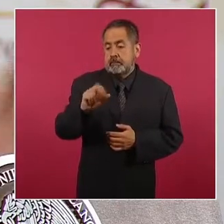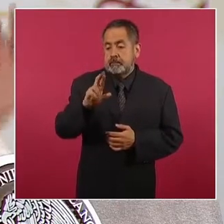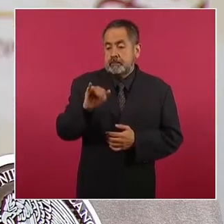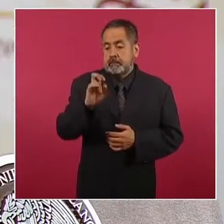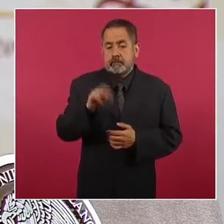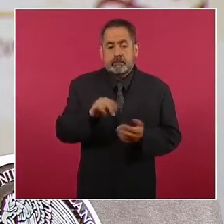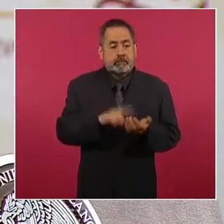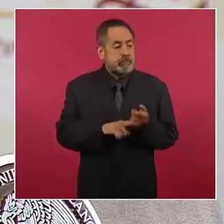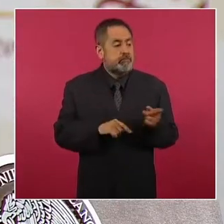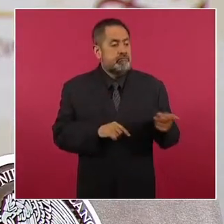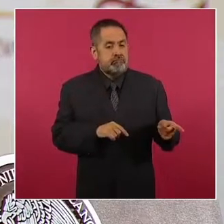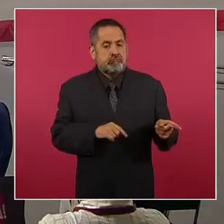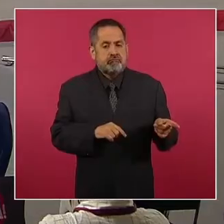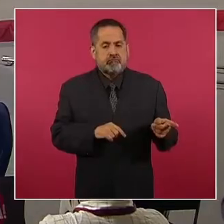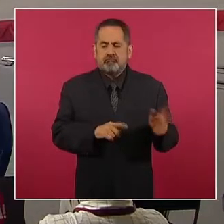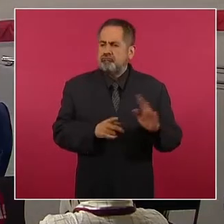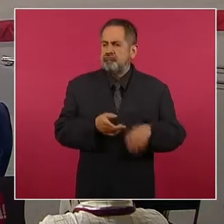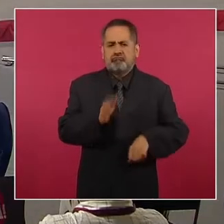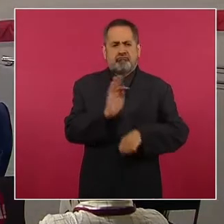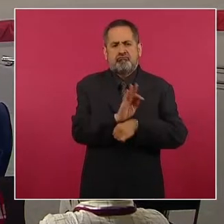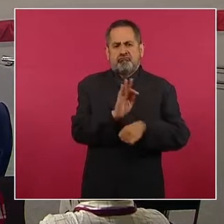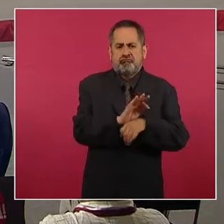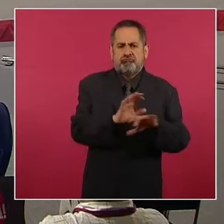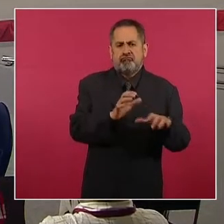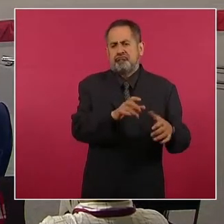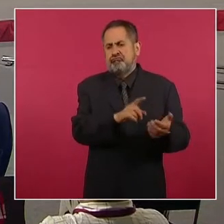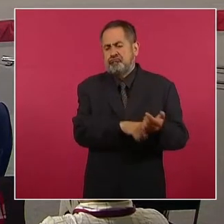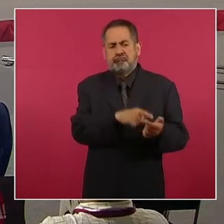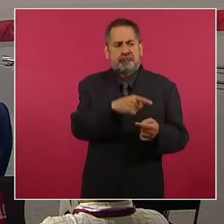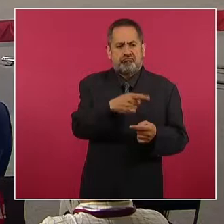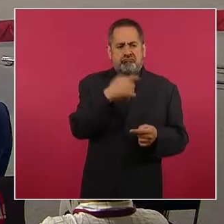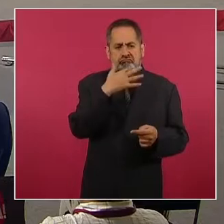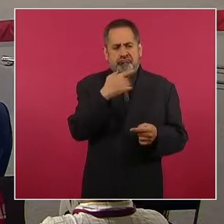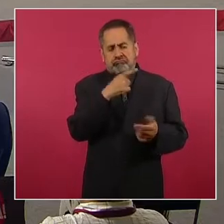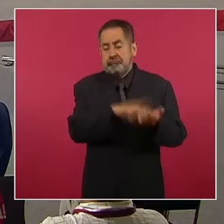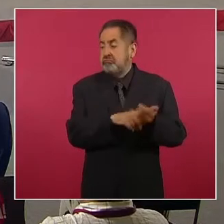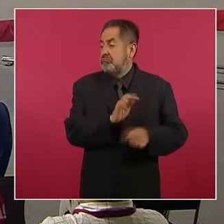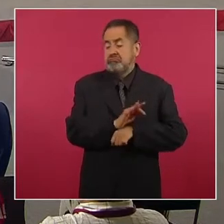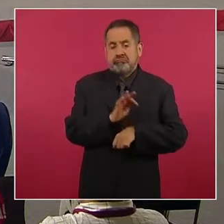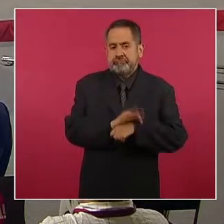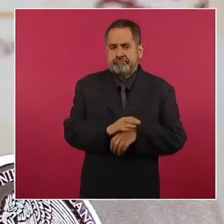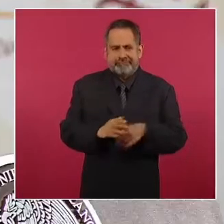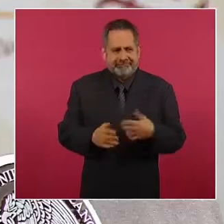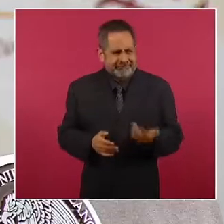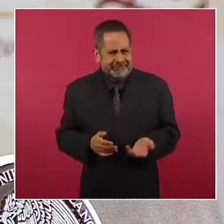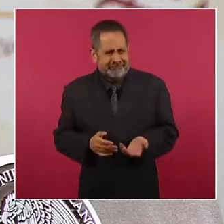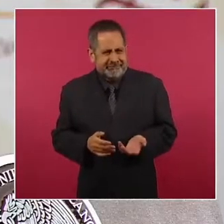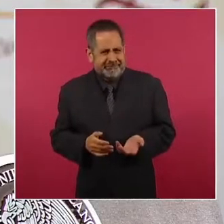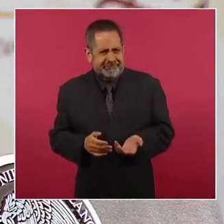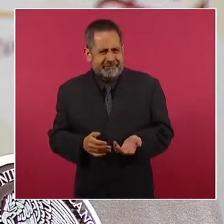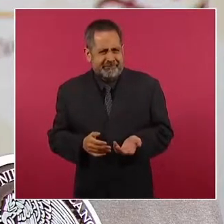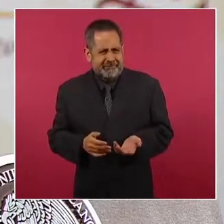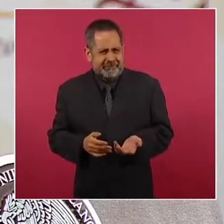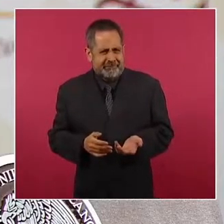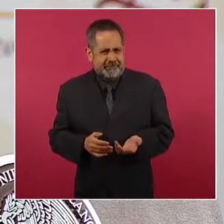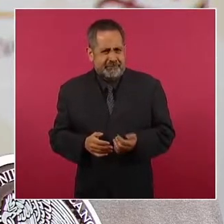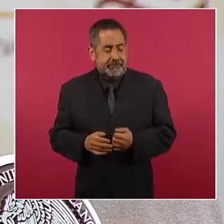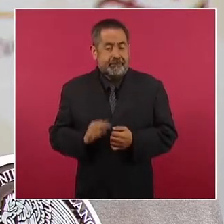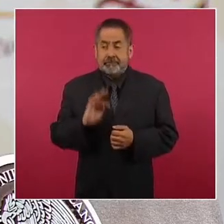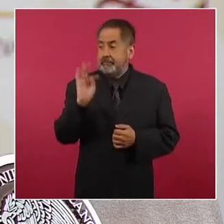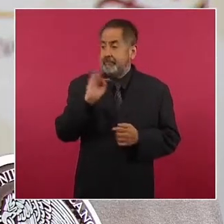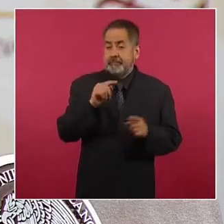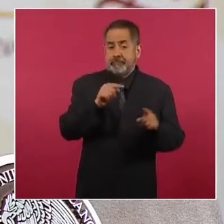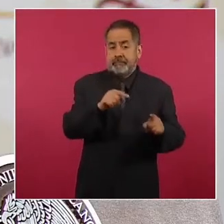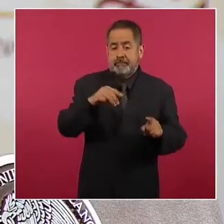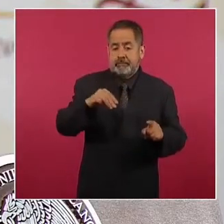del acusado, asegurando que es idiota pensar que él, o sea, Murillo Karam,